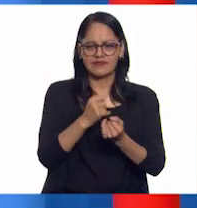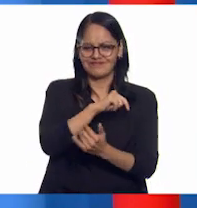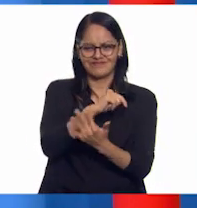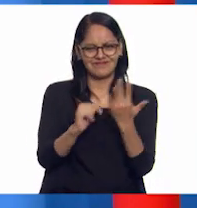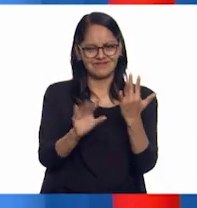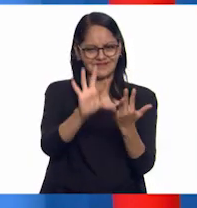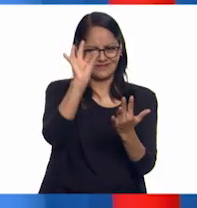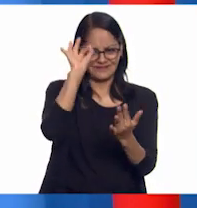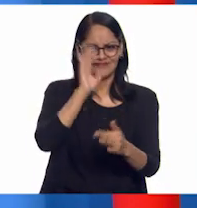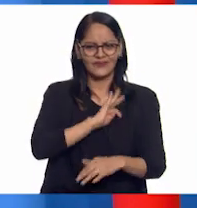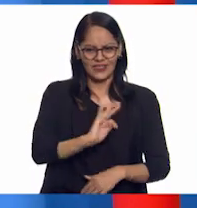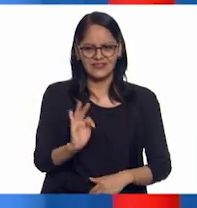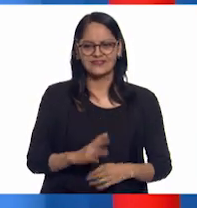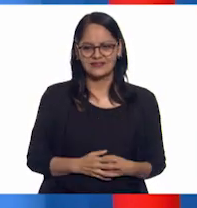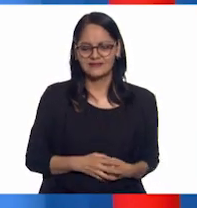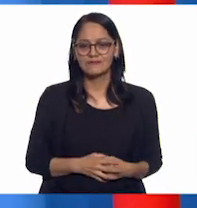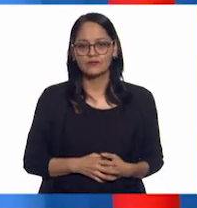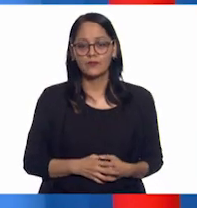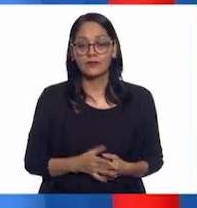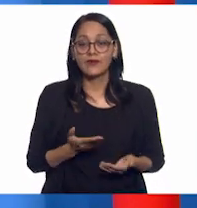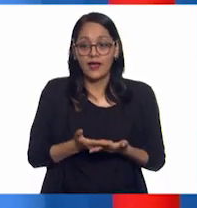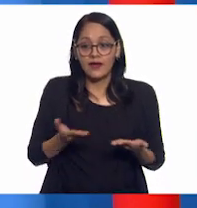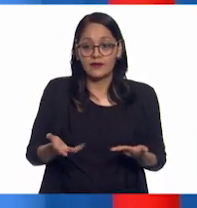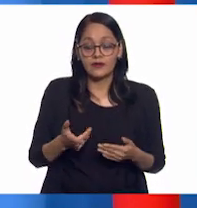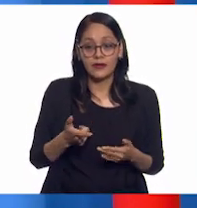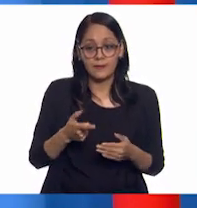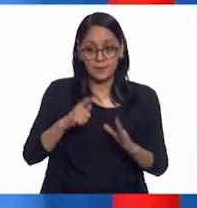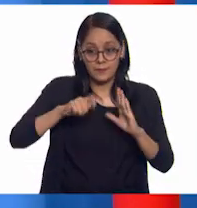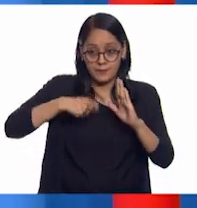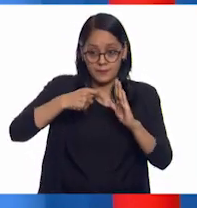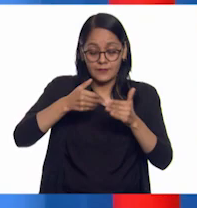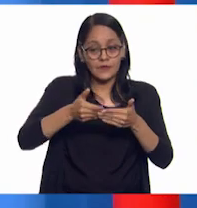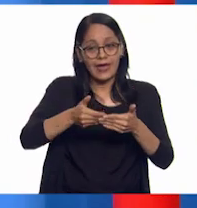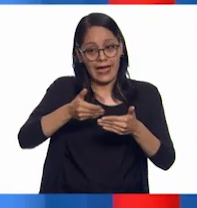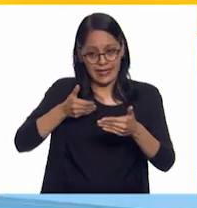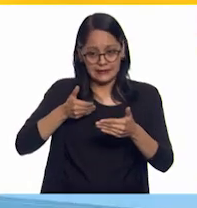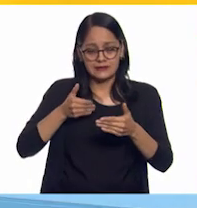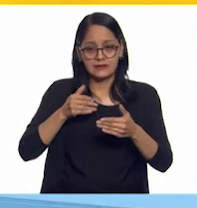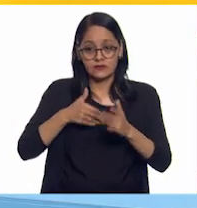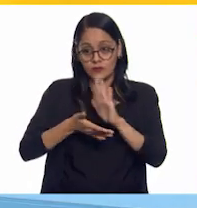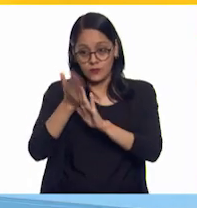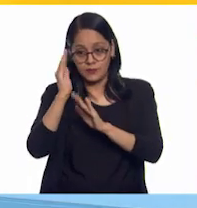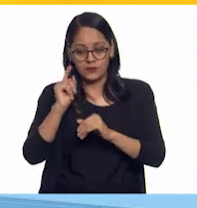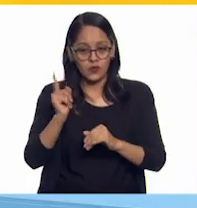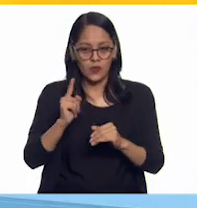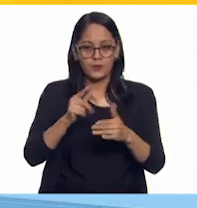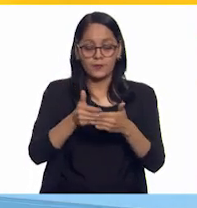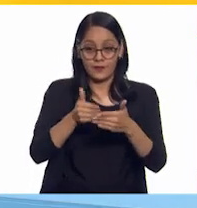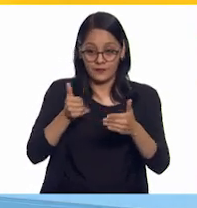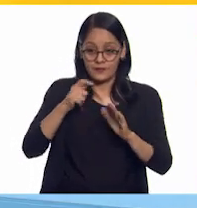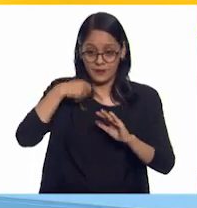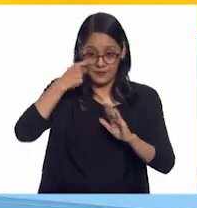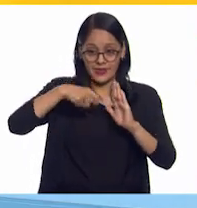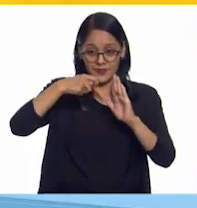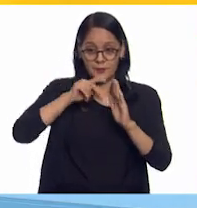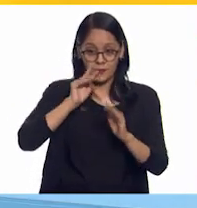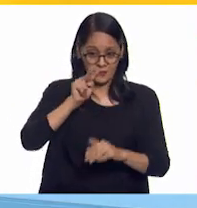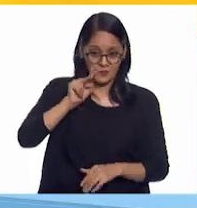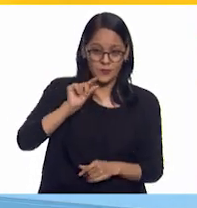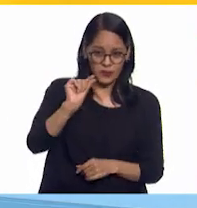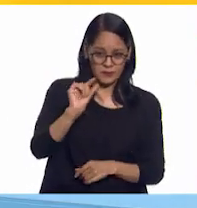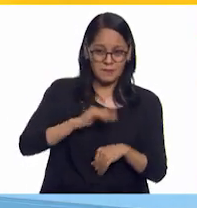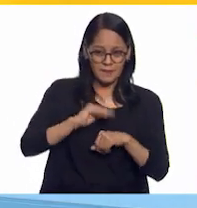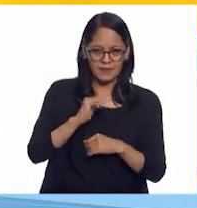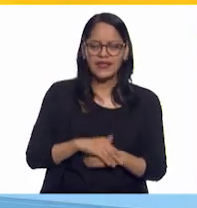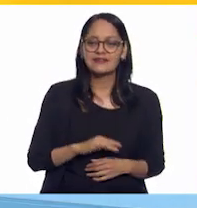elegir. Oye, Gaby, podemos antes de irnos... ¿Quieres ver otro tantito del documental? Sí. Claro.